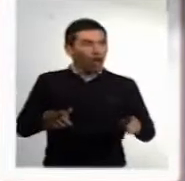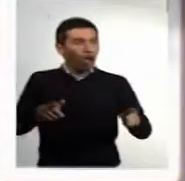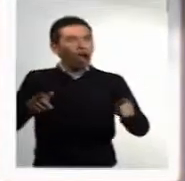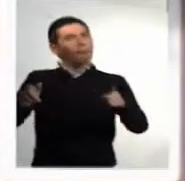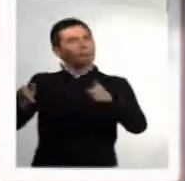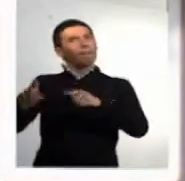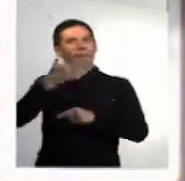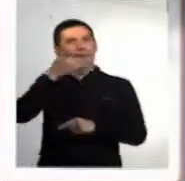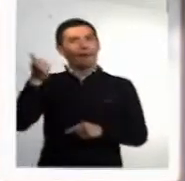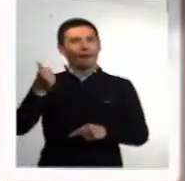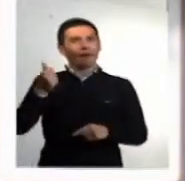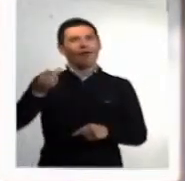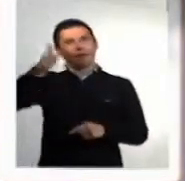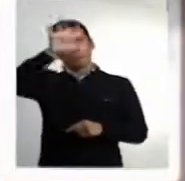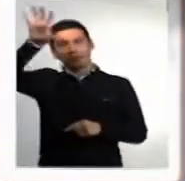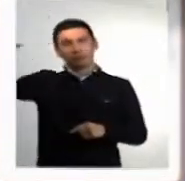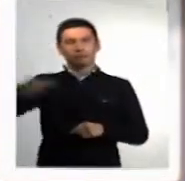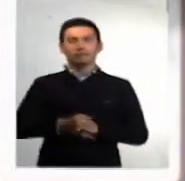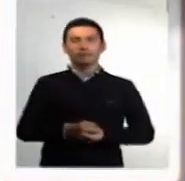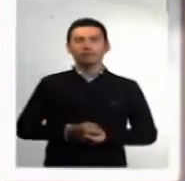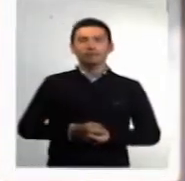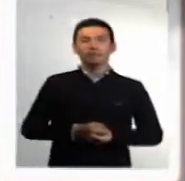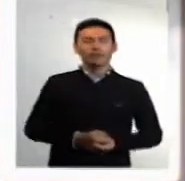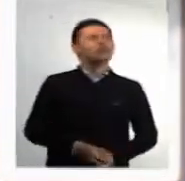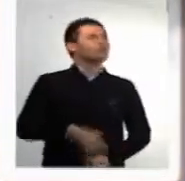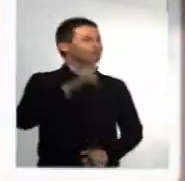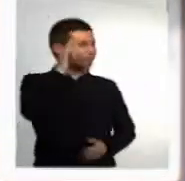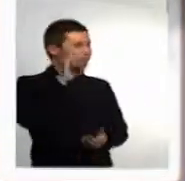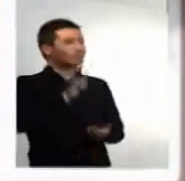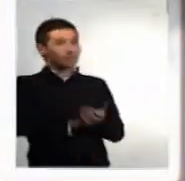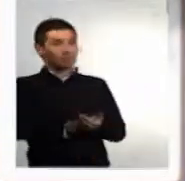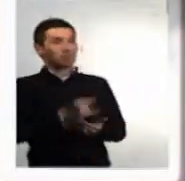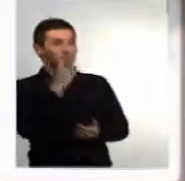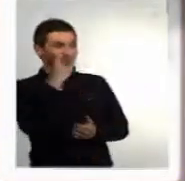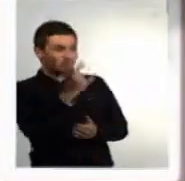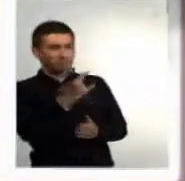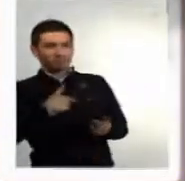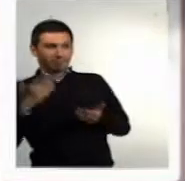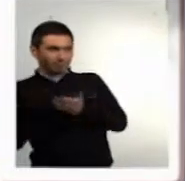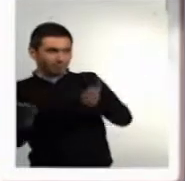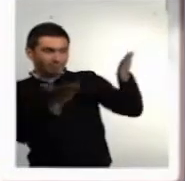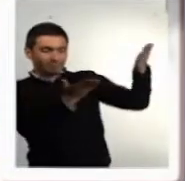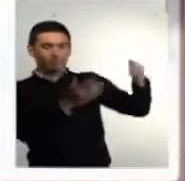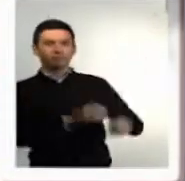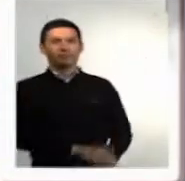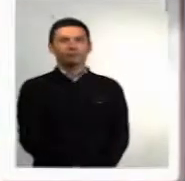en estos otros países. Creo que va a estar muy interesante esta sección. Vamos allá.